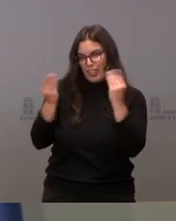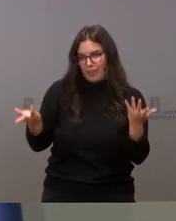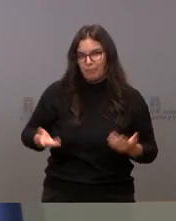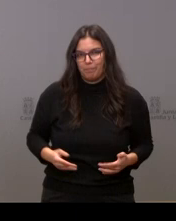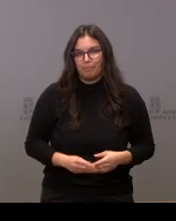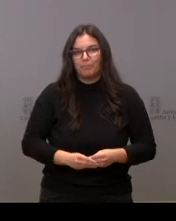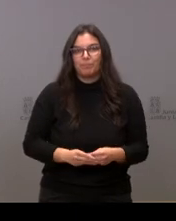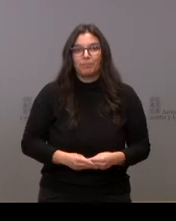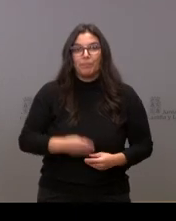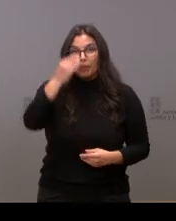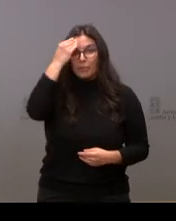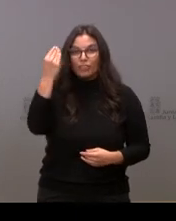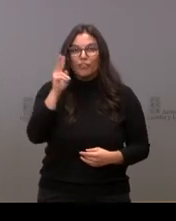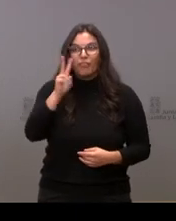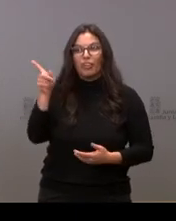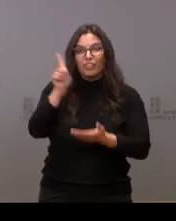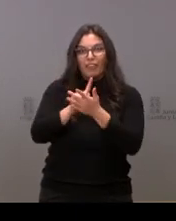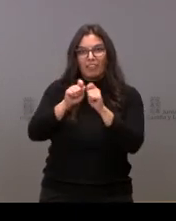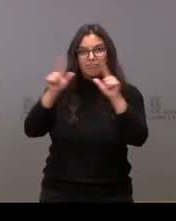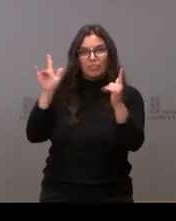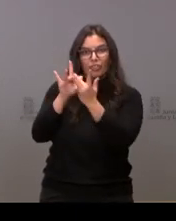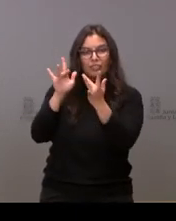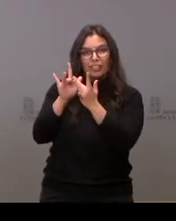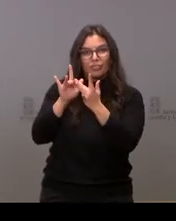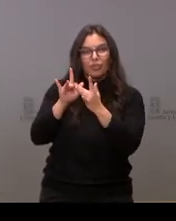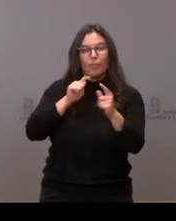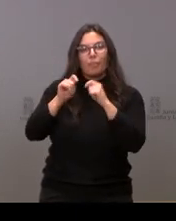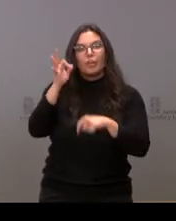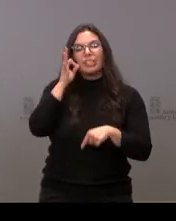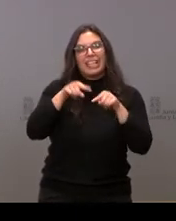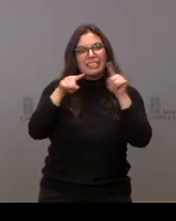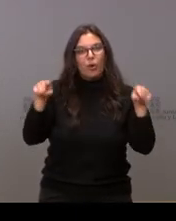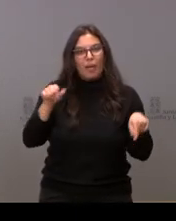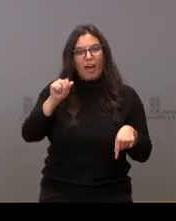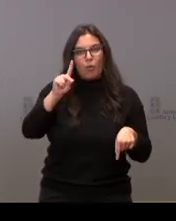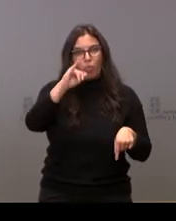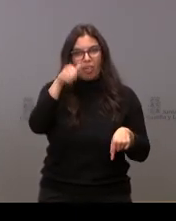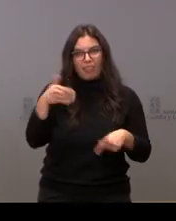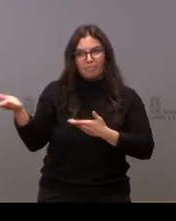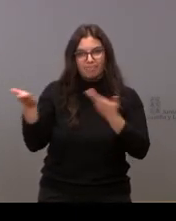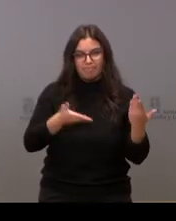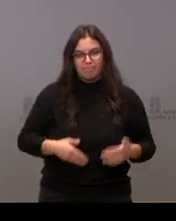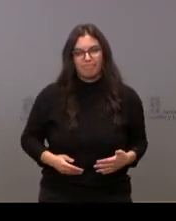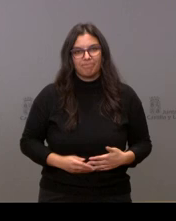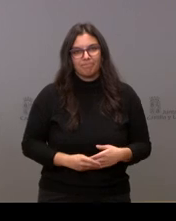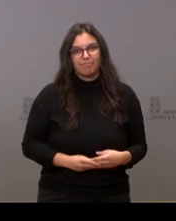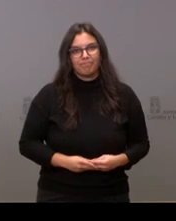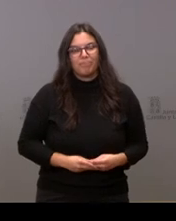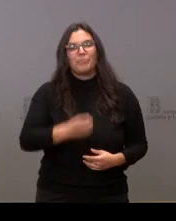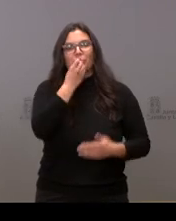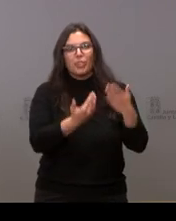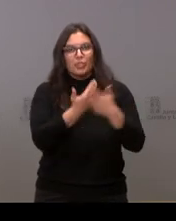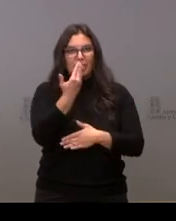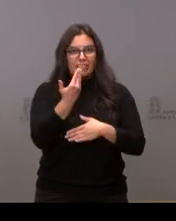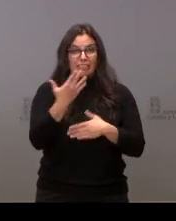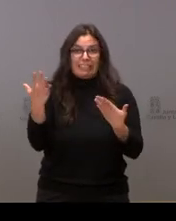Creo que hemos recuperado la comunicación con Begoña Rincón, de Segovia Udaz. Adelante, Begoña. Buenos días a todos